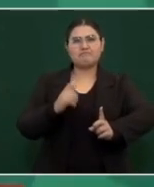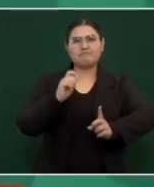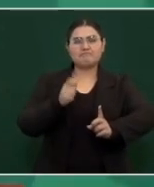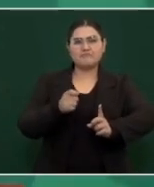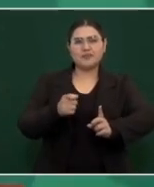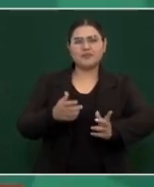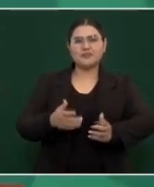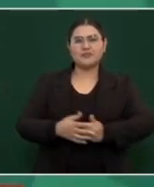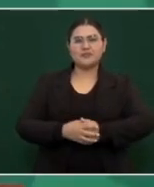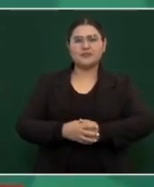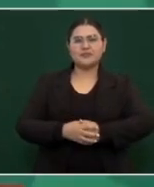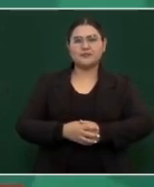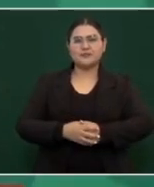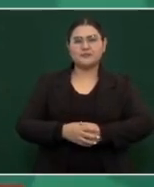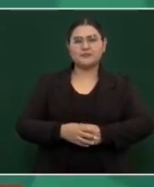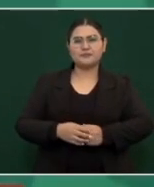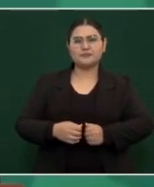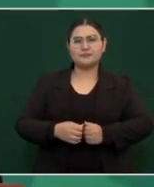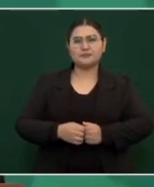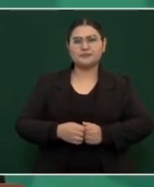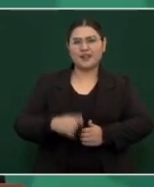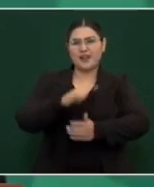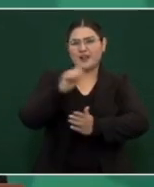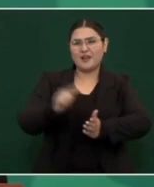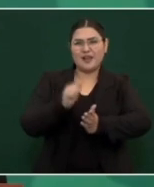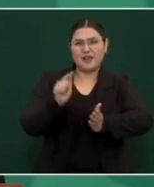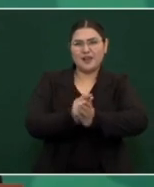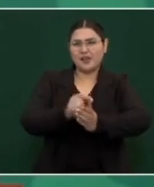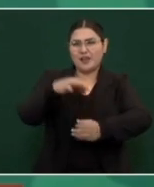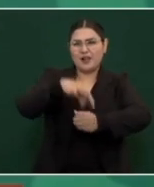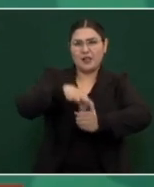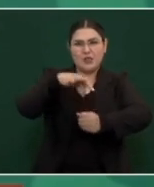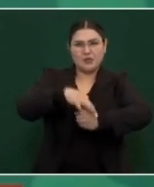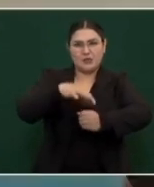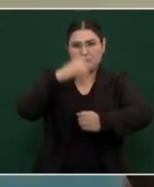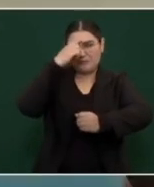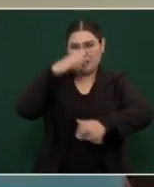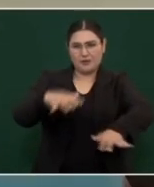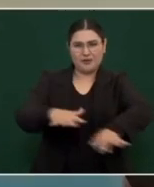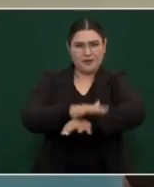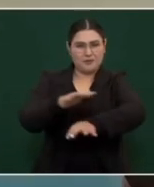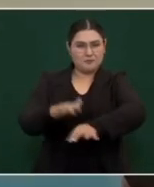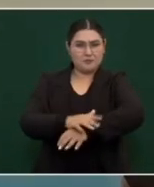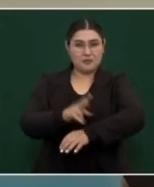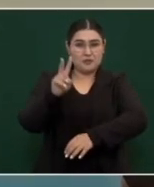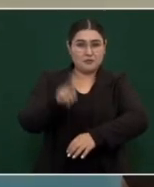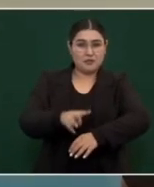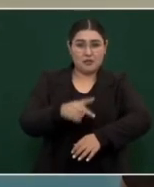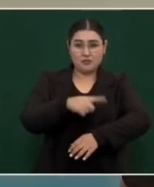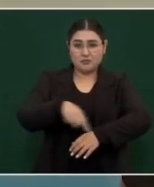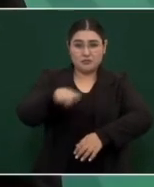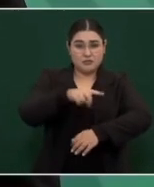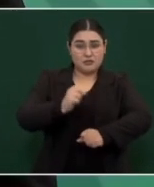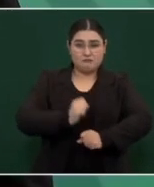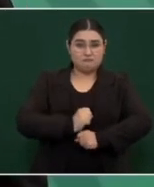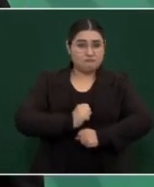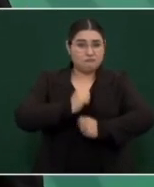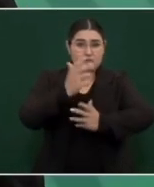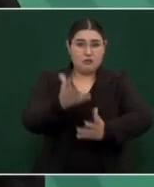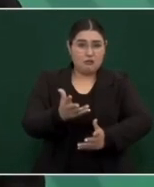la ley electoral, lo cierto es que es una manifestación